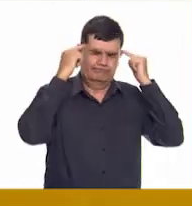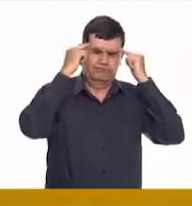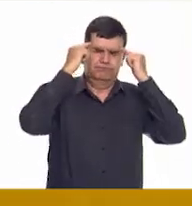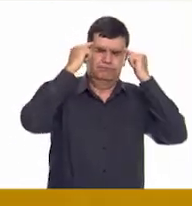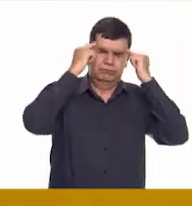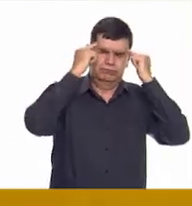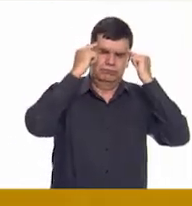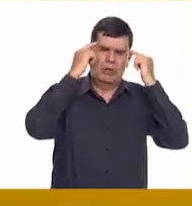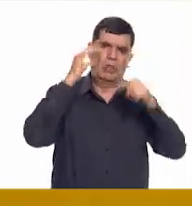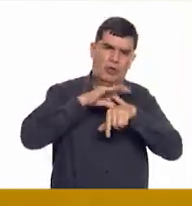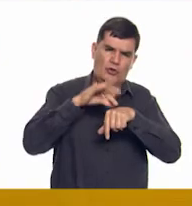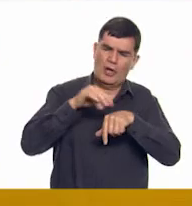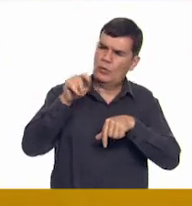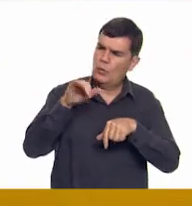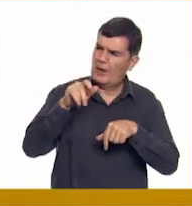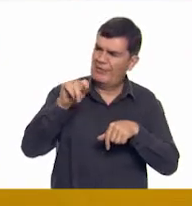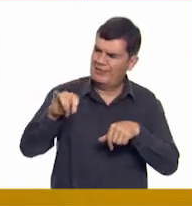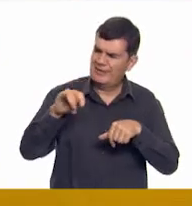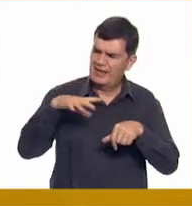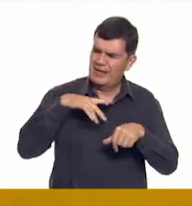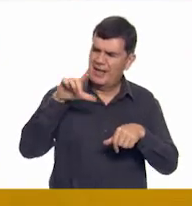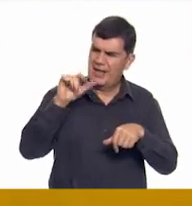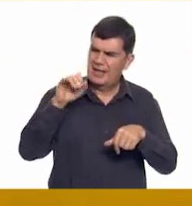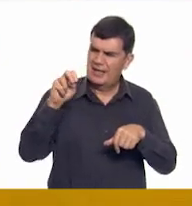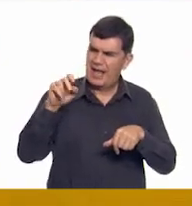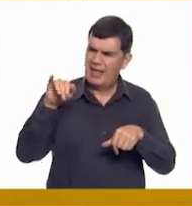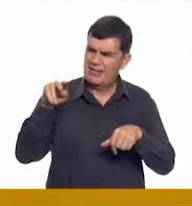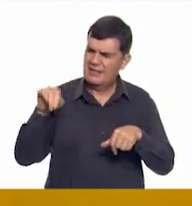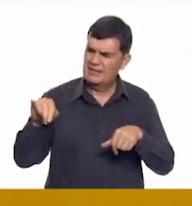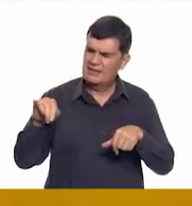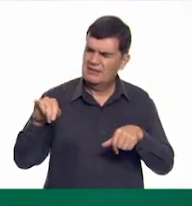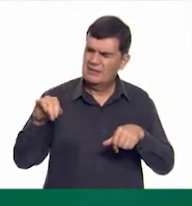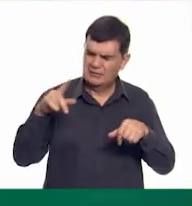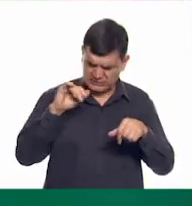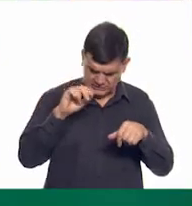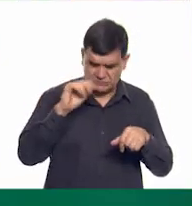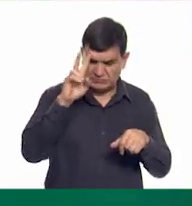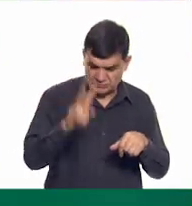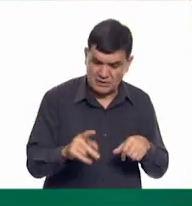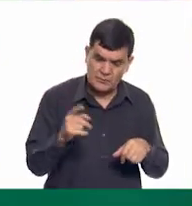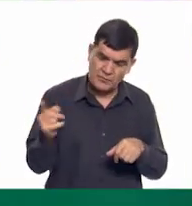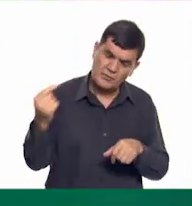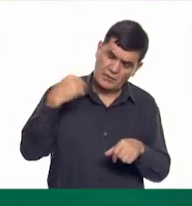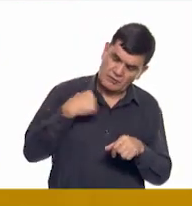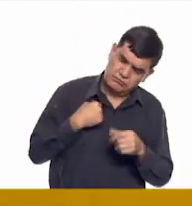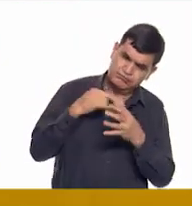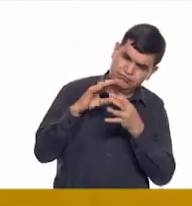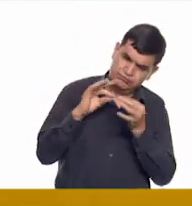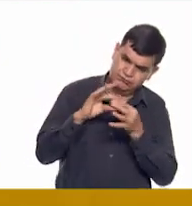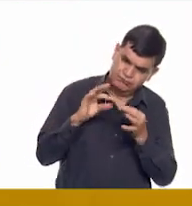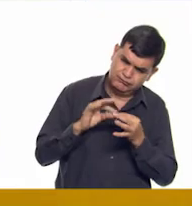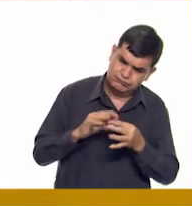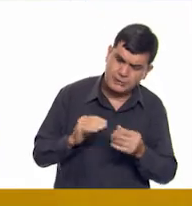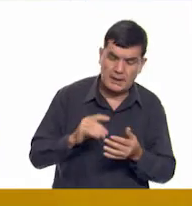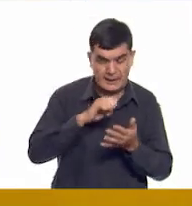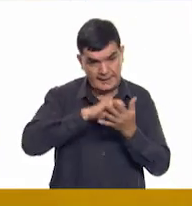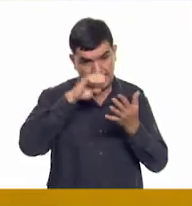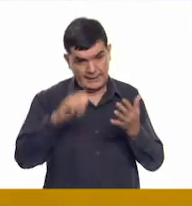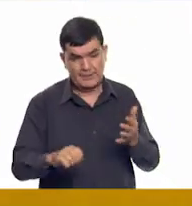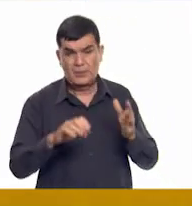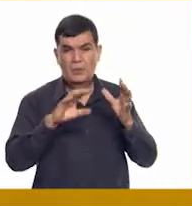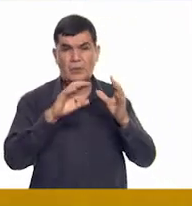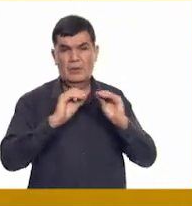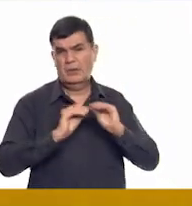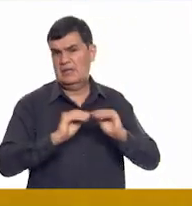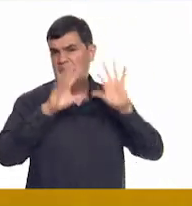la doctora Curati y además de Leilani. No me digas. Sí, porque fíjate que es un ejemplo muy claro de